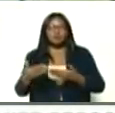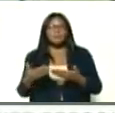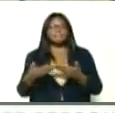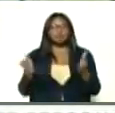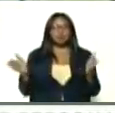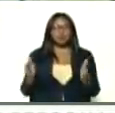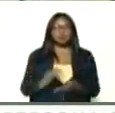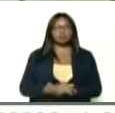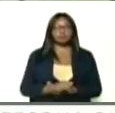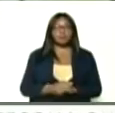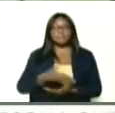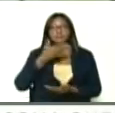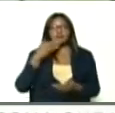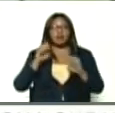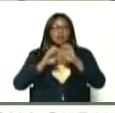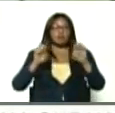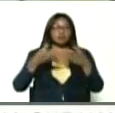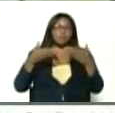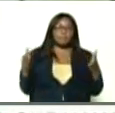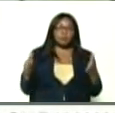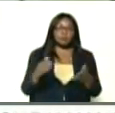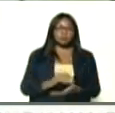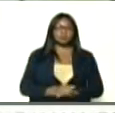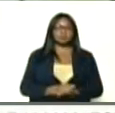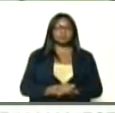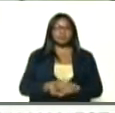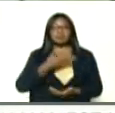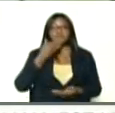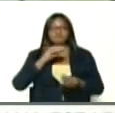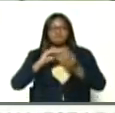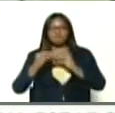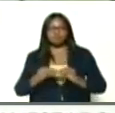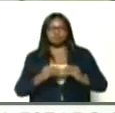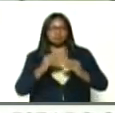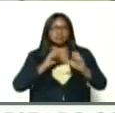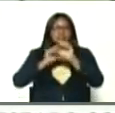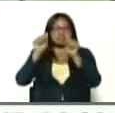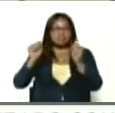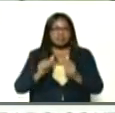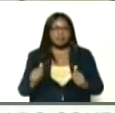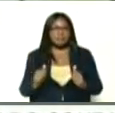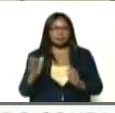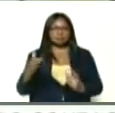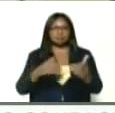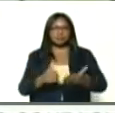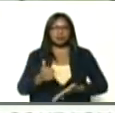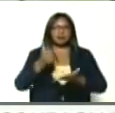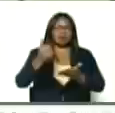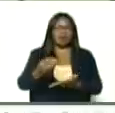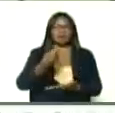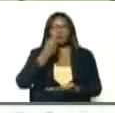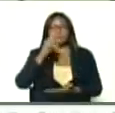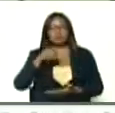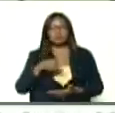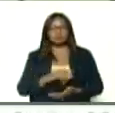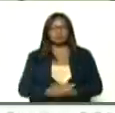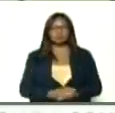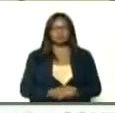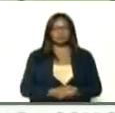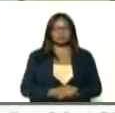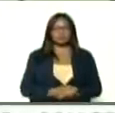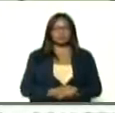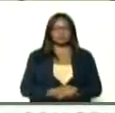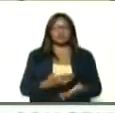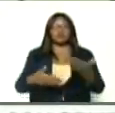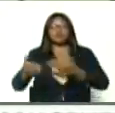mejorar, la educación pública, para mejorar, los sistemas, de alimentación, y los CLAP, para mejorar, los servicios,